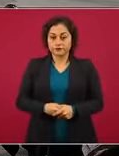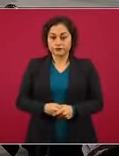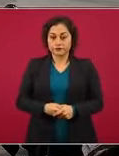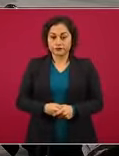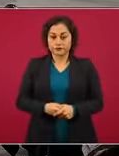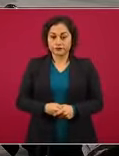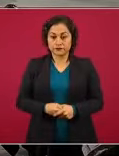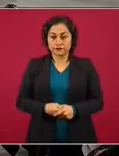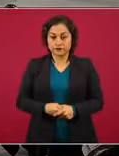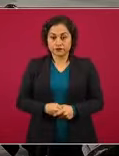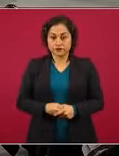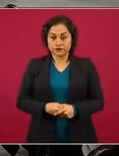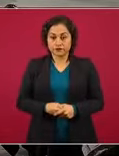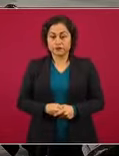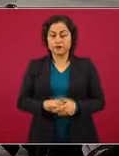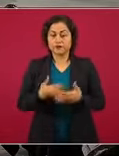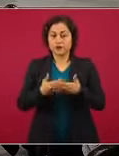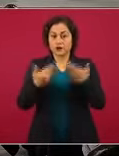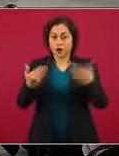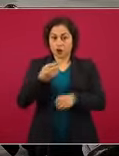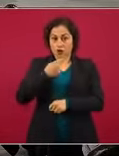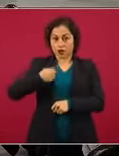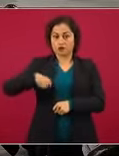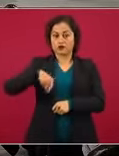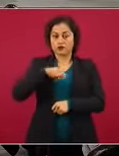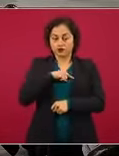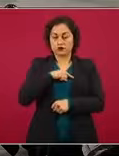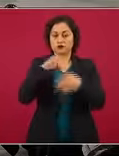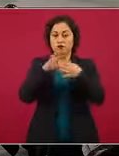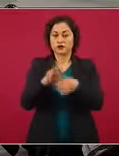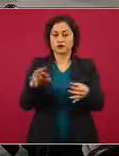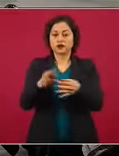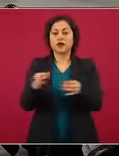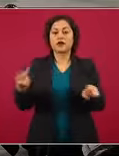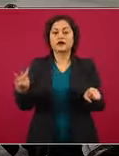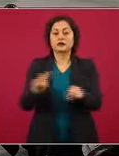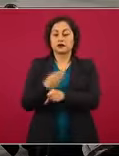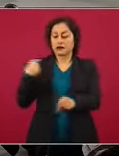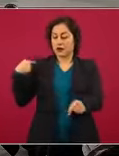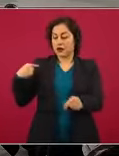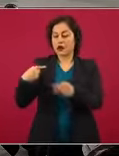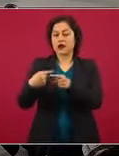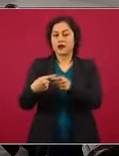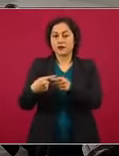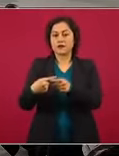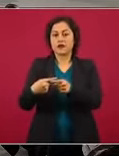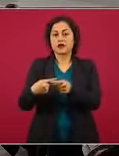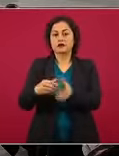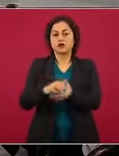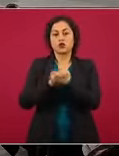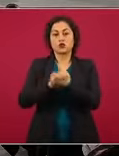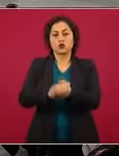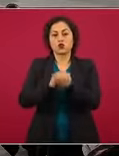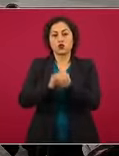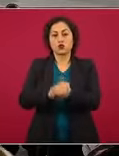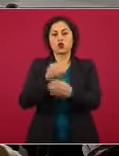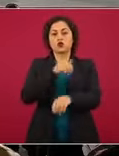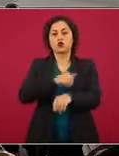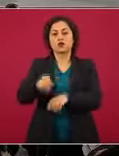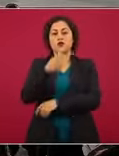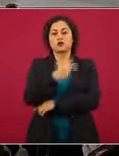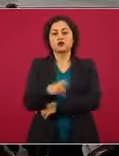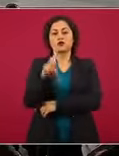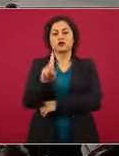Vamos a dar el resultado del sorteo, el gran sorteo especial 235 de la Lotería Nacional,